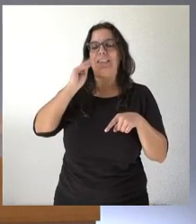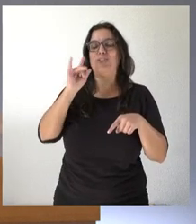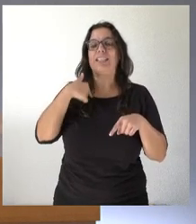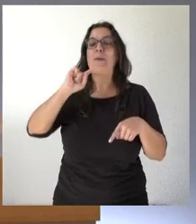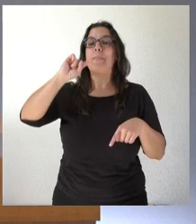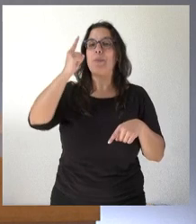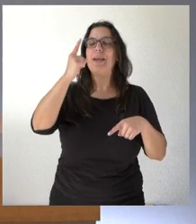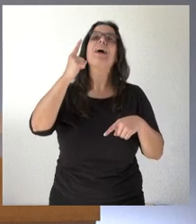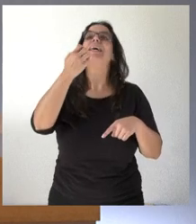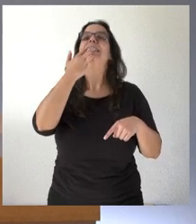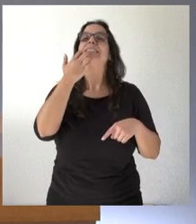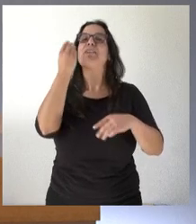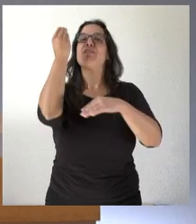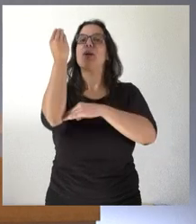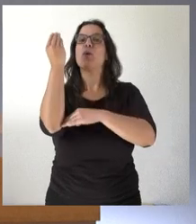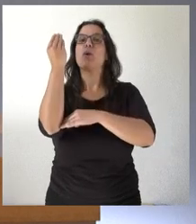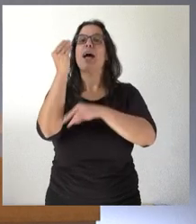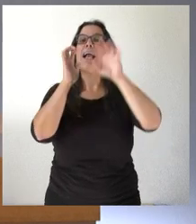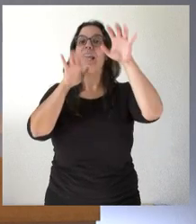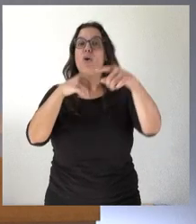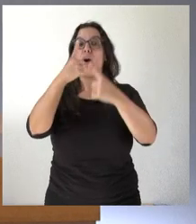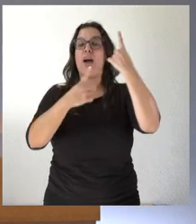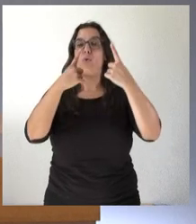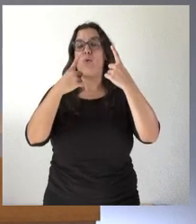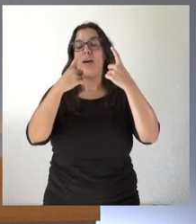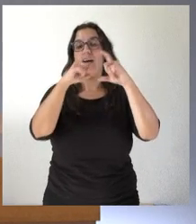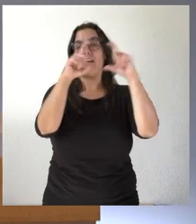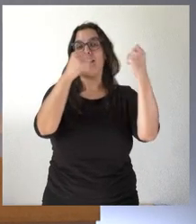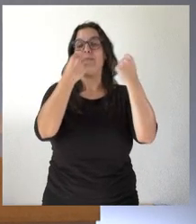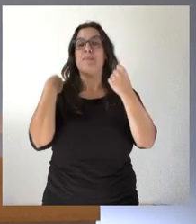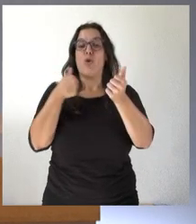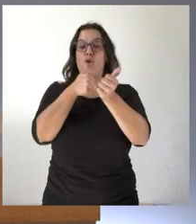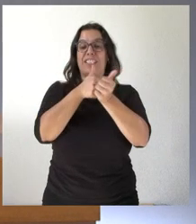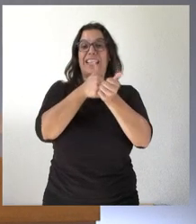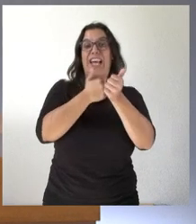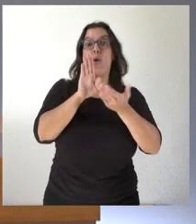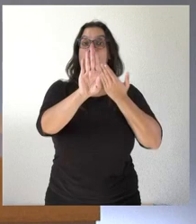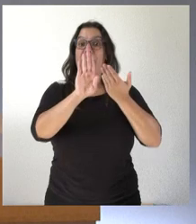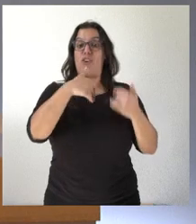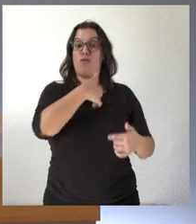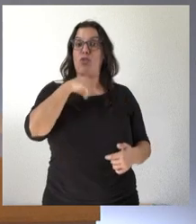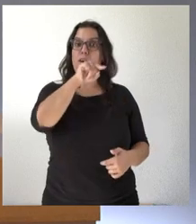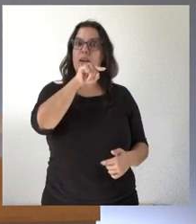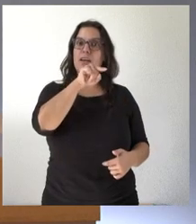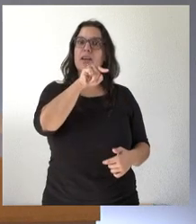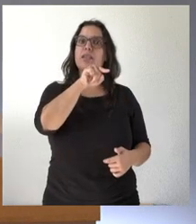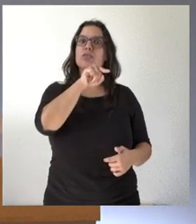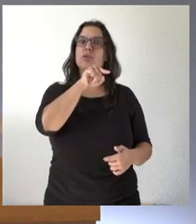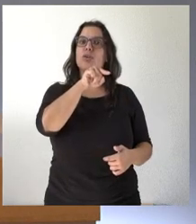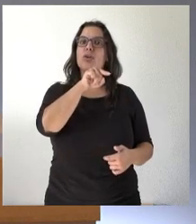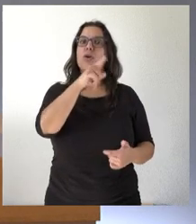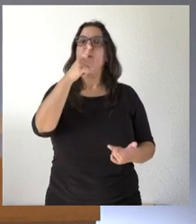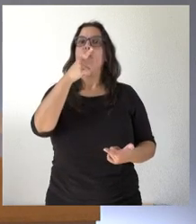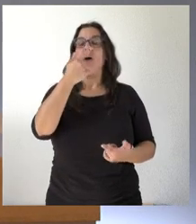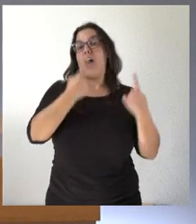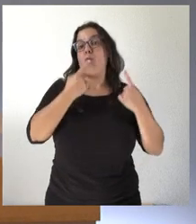preguntado si la figura que hay en León en algunas entidades de secretario vecino esto se ve afectado esa voluntad de colaboración